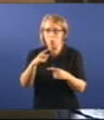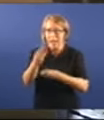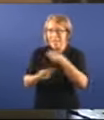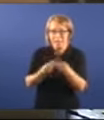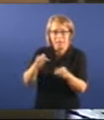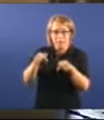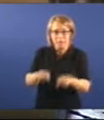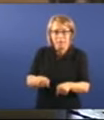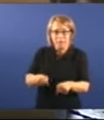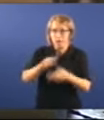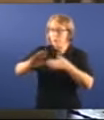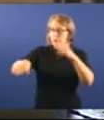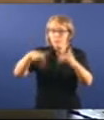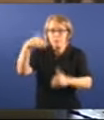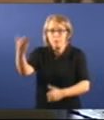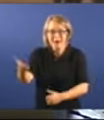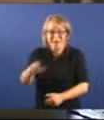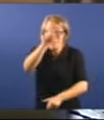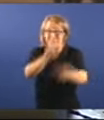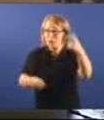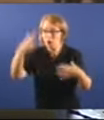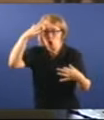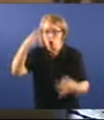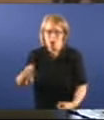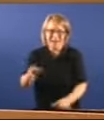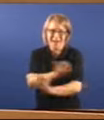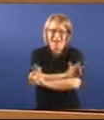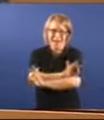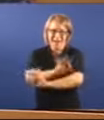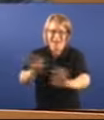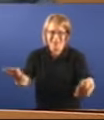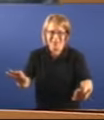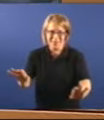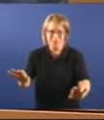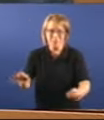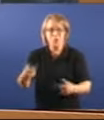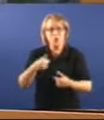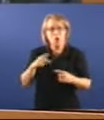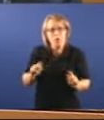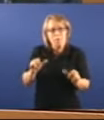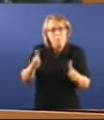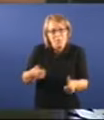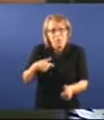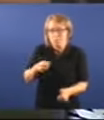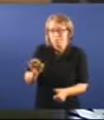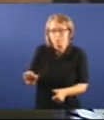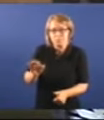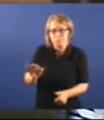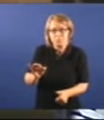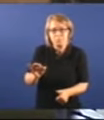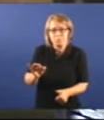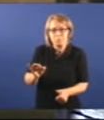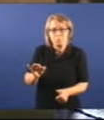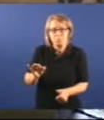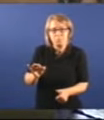aquí hai fora. Ninguén yo cree, señor Feijó. Ninguén yo cree. Eu vou empezar efectivamente citando